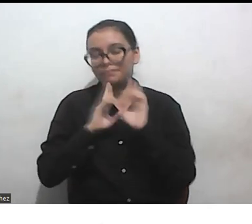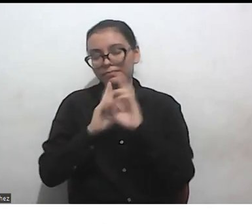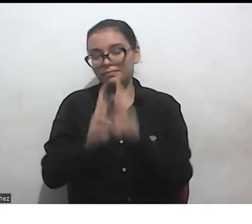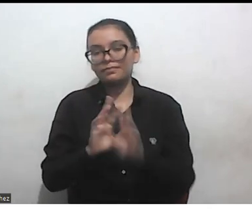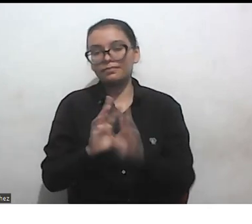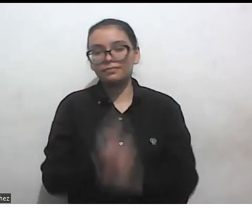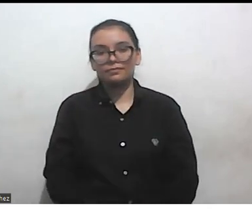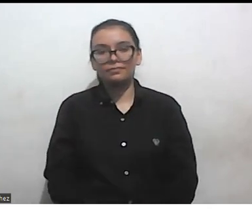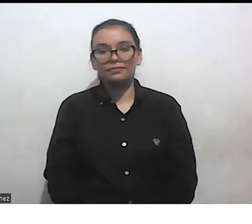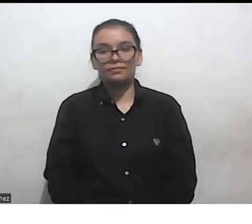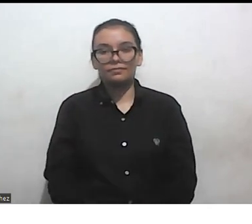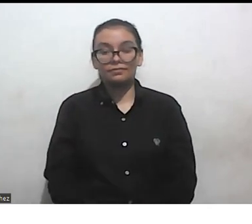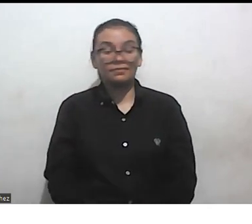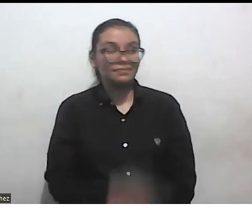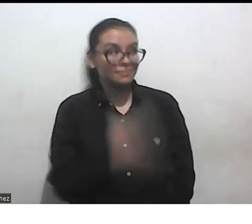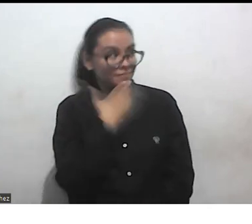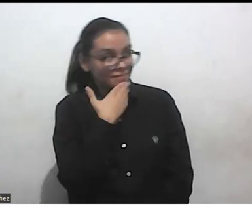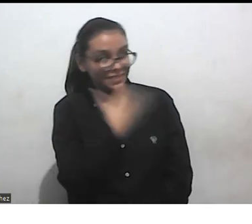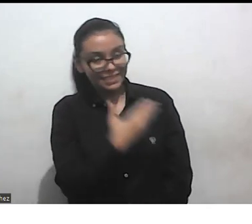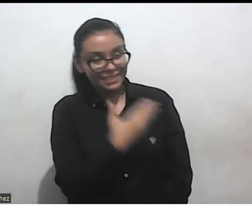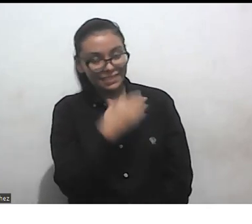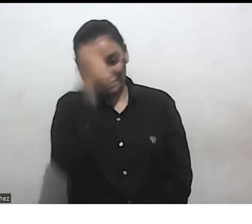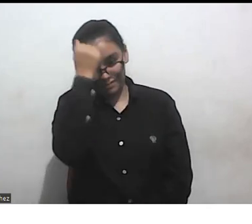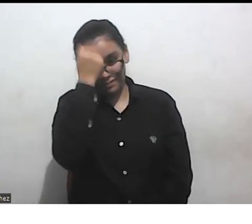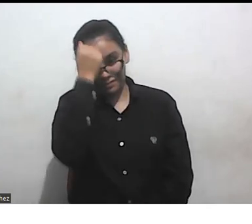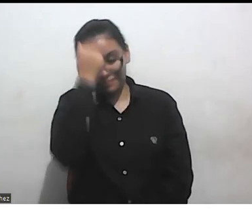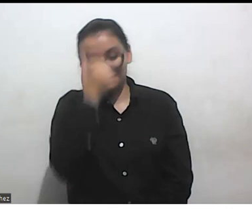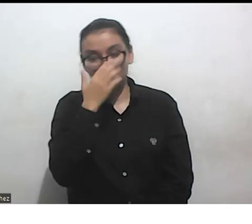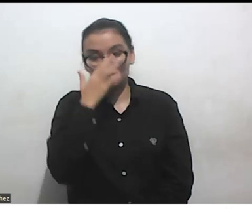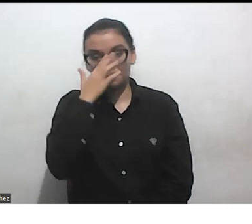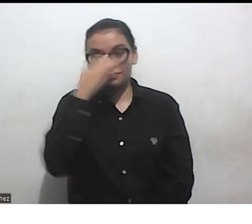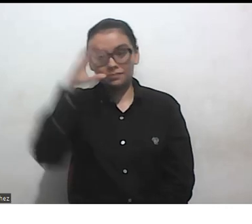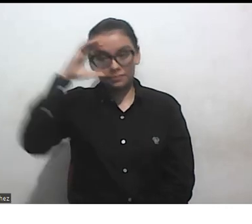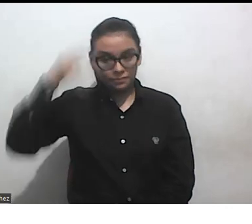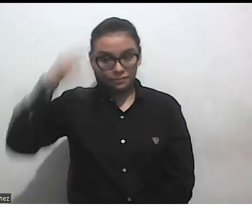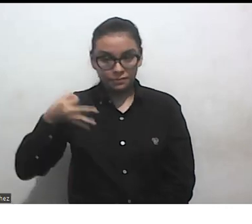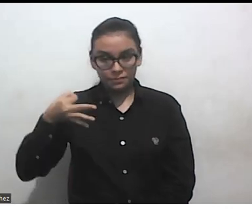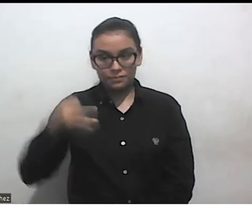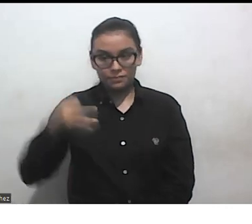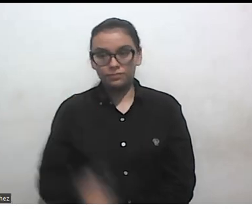Gracias, profe. Y esta tiene la palabra la profe Andrea Parra.